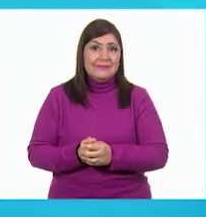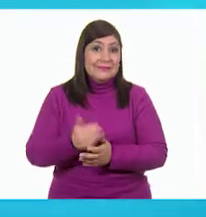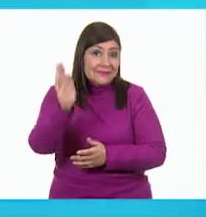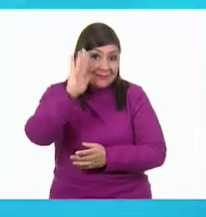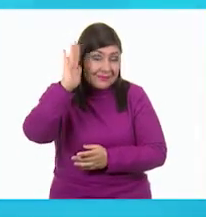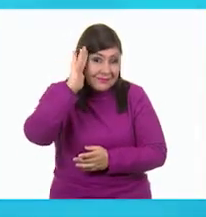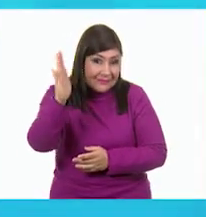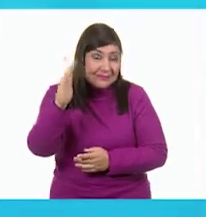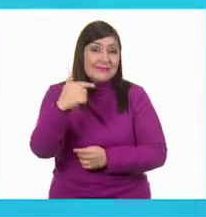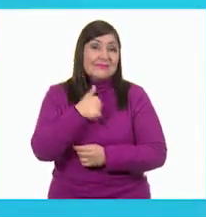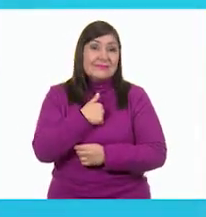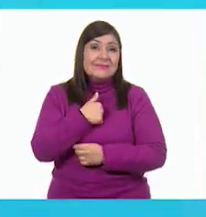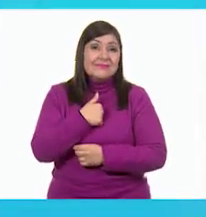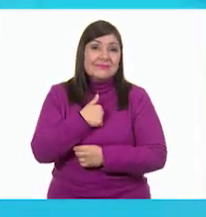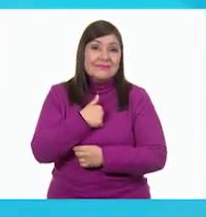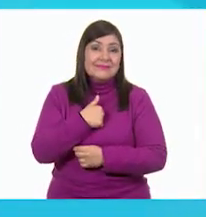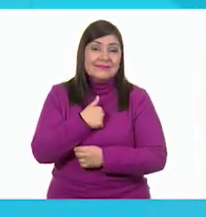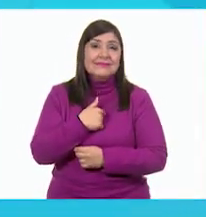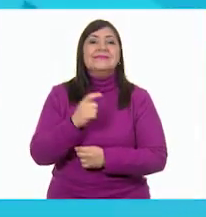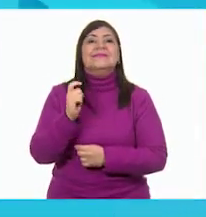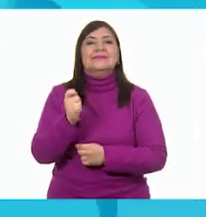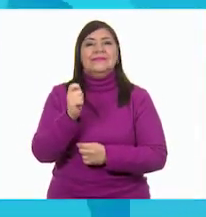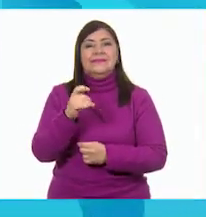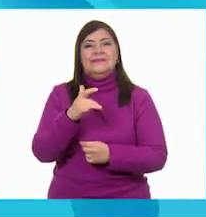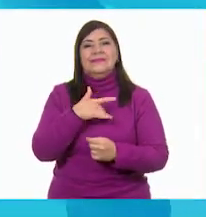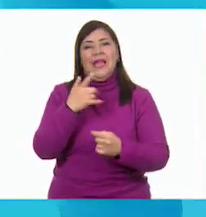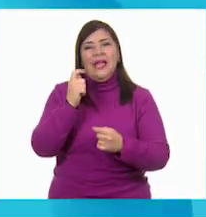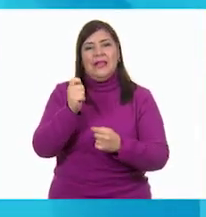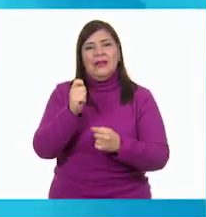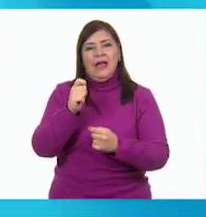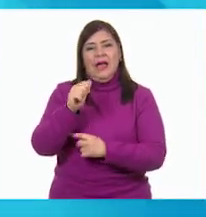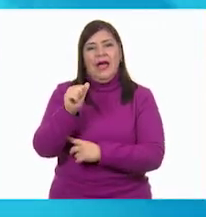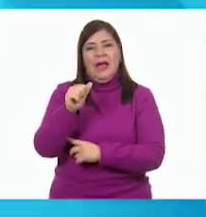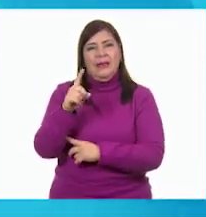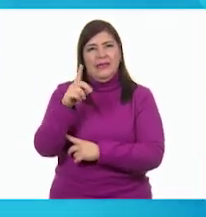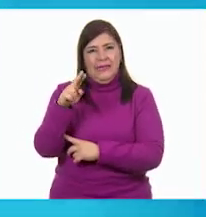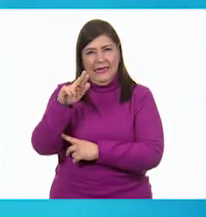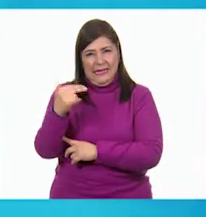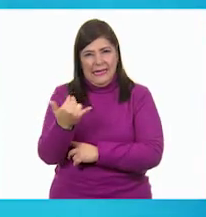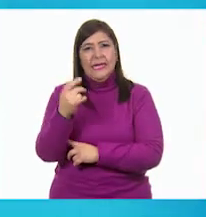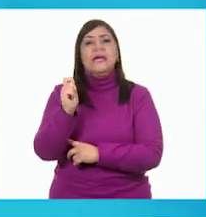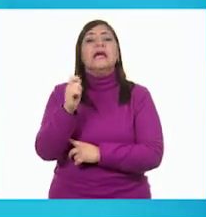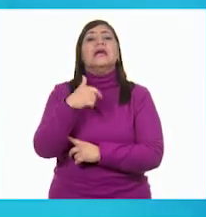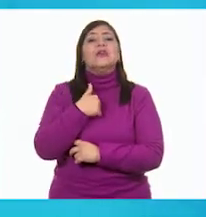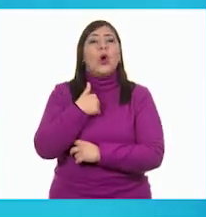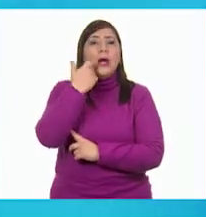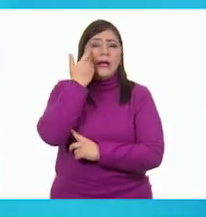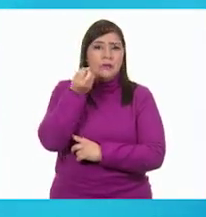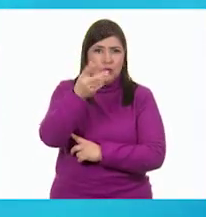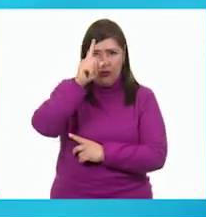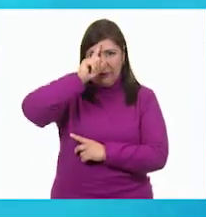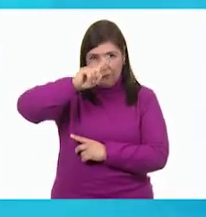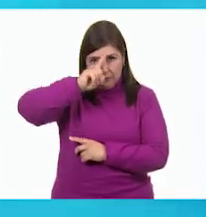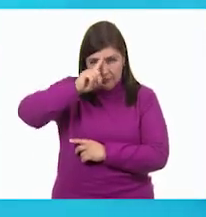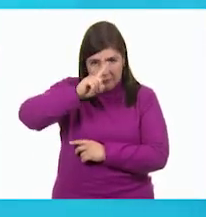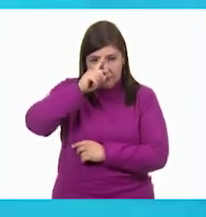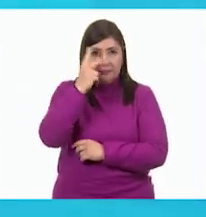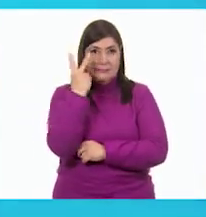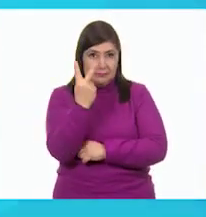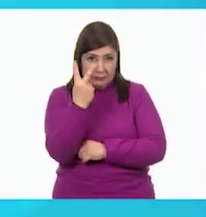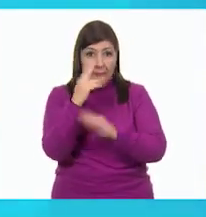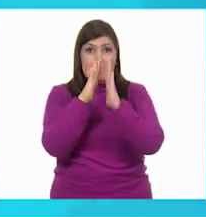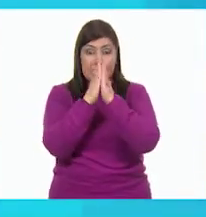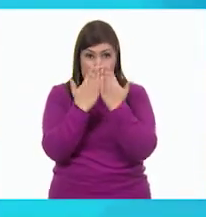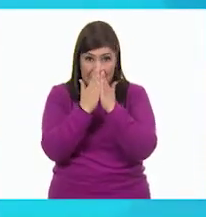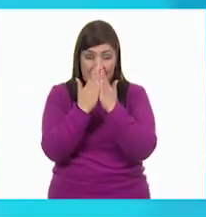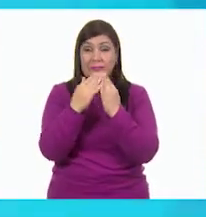Hola, soy Audrey Regina León Martínez y quiero recomendarte dos libros